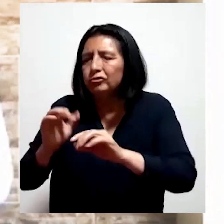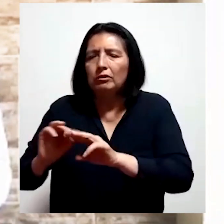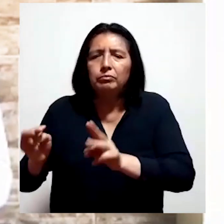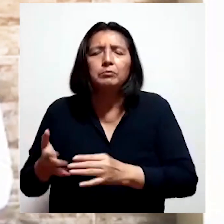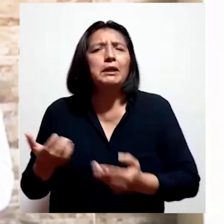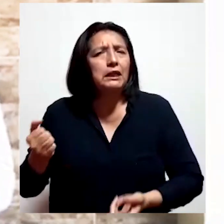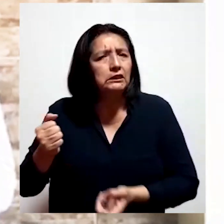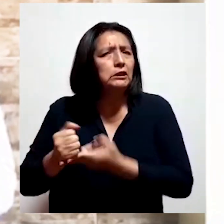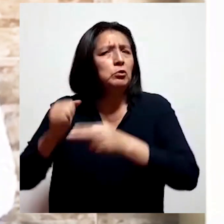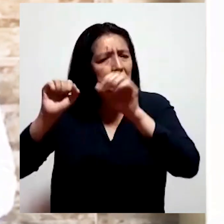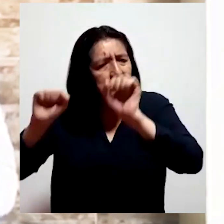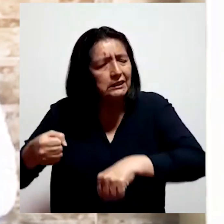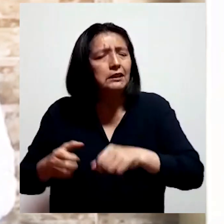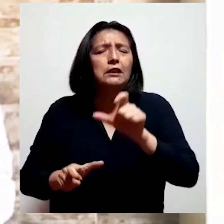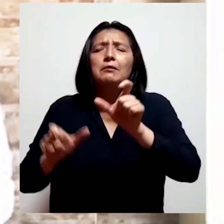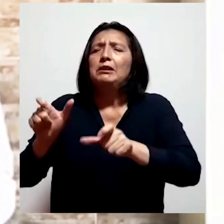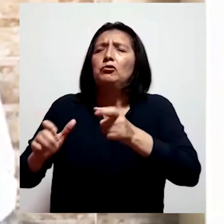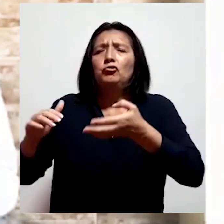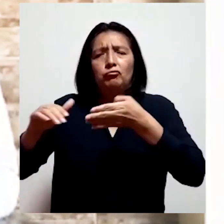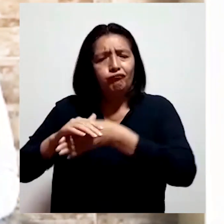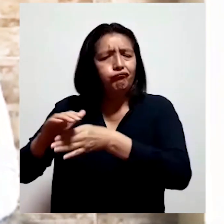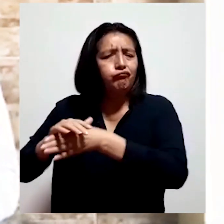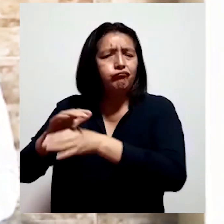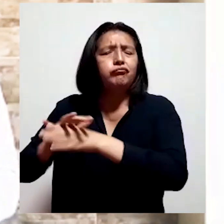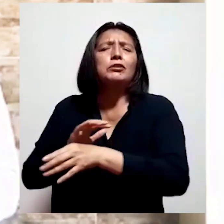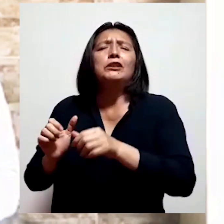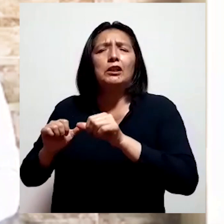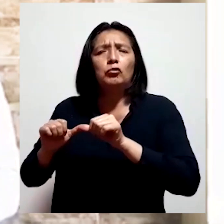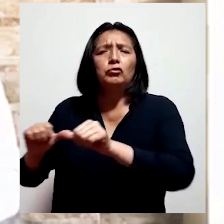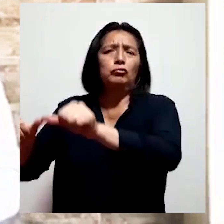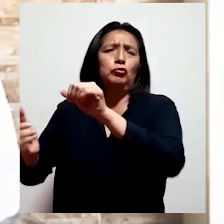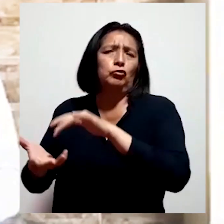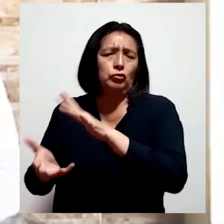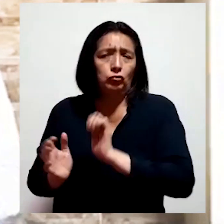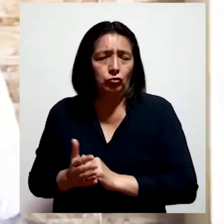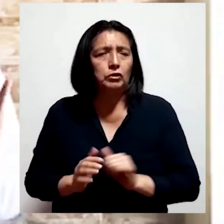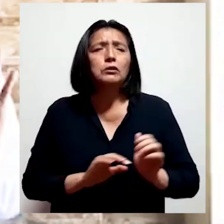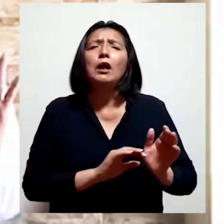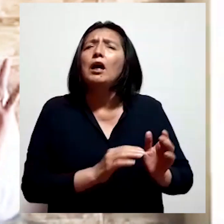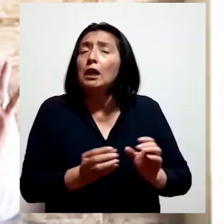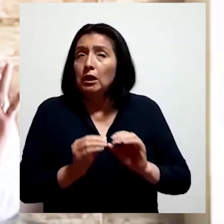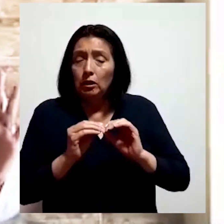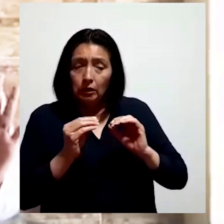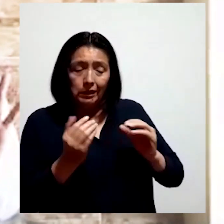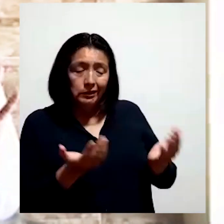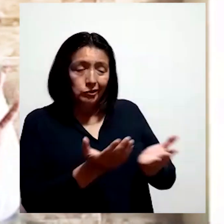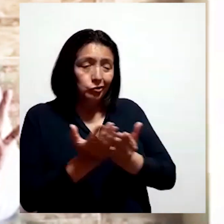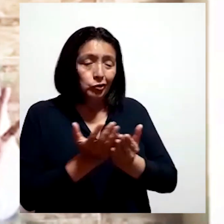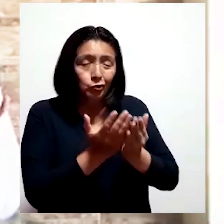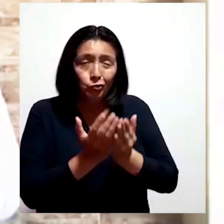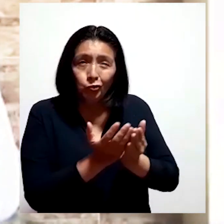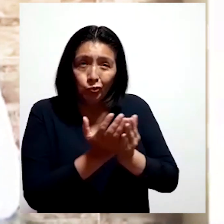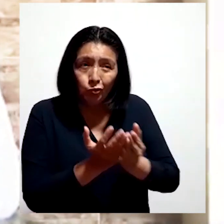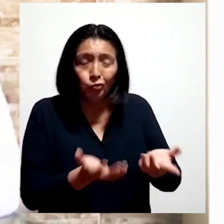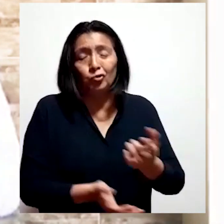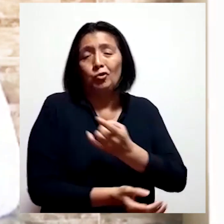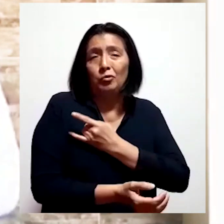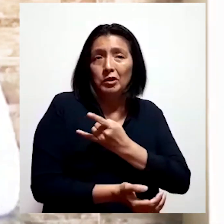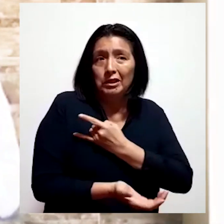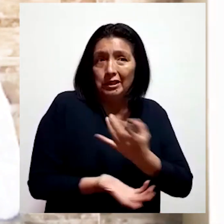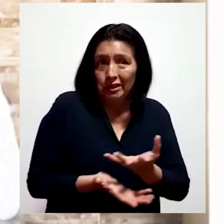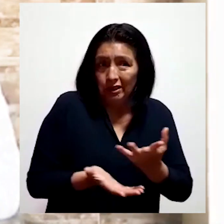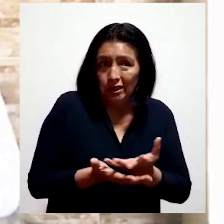que se requieran para garantizar el acceso y la permanencia de la persona con discapacidad. Las instituciones educativas superiores